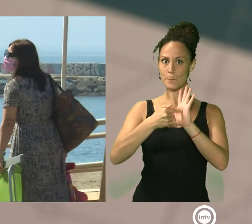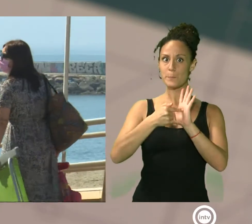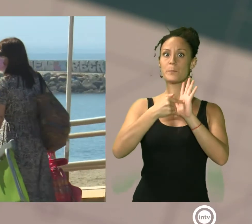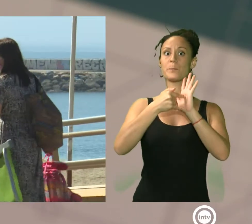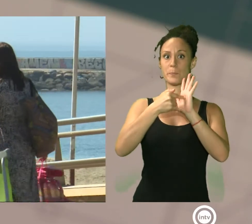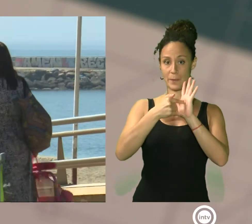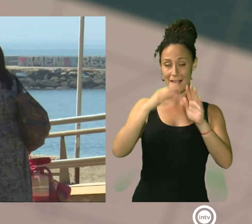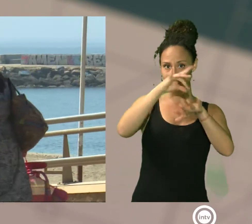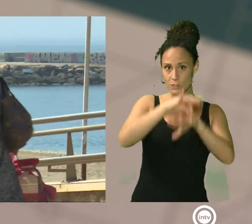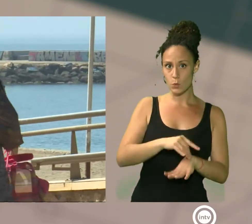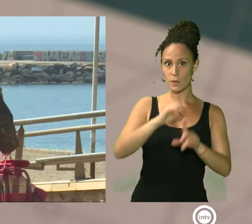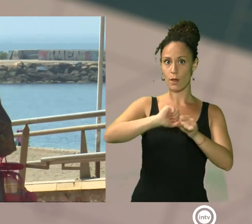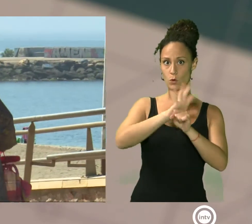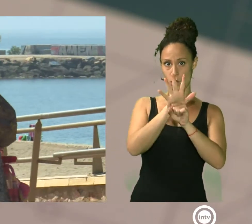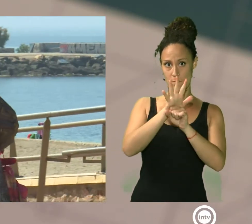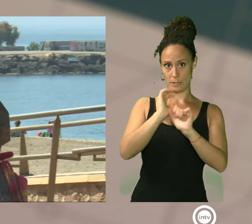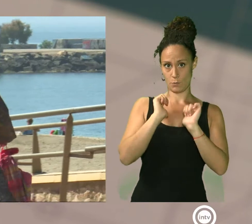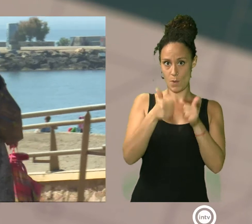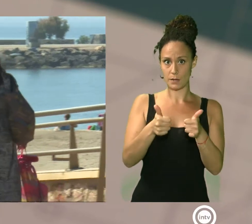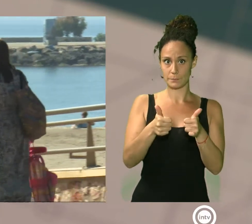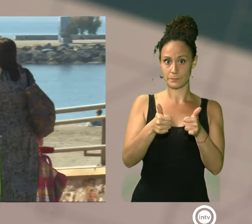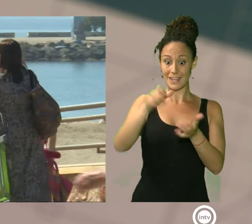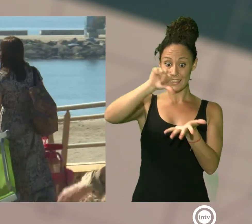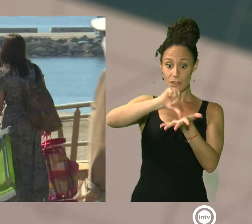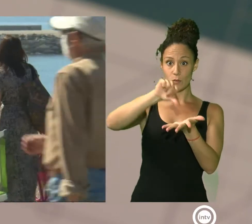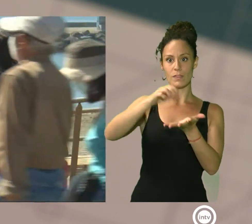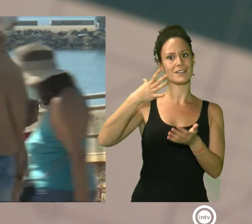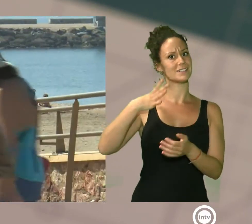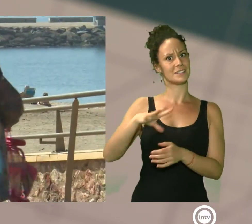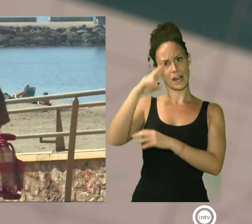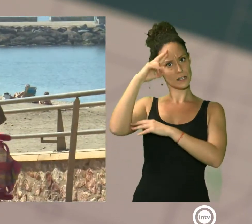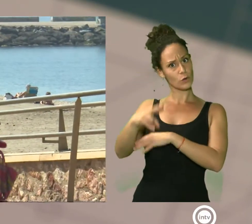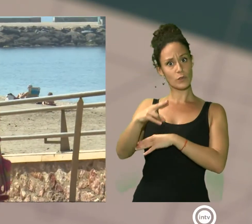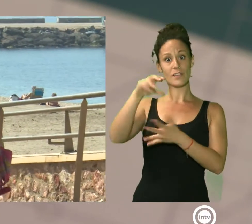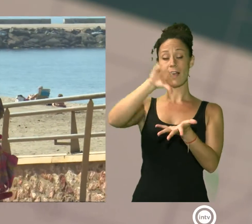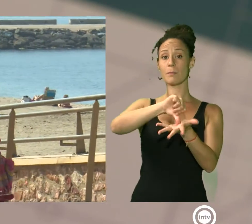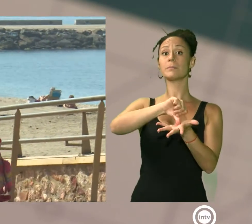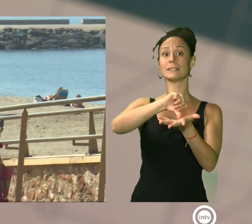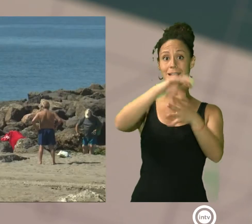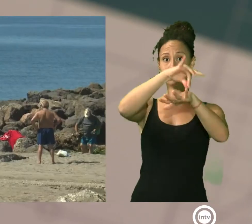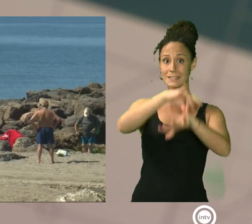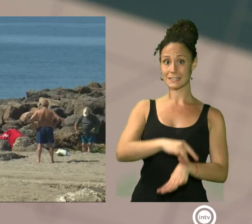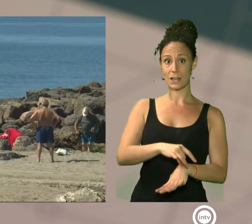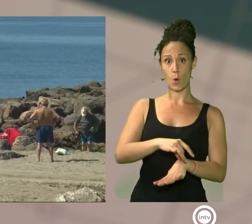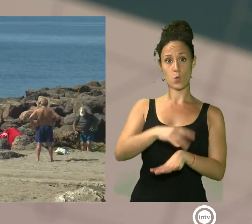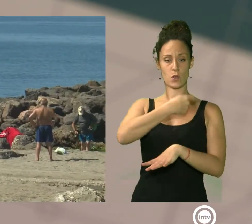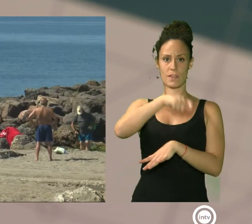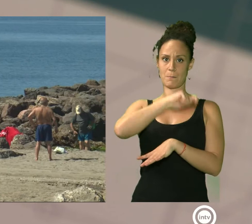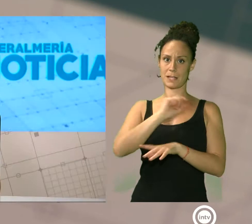debido al COVID y que nuestra ciudad ya ha sido reconocida como una de las capitales y destinos más seguros del país.